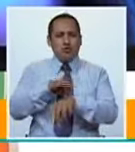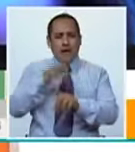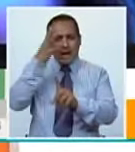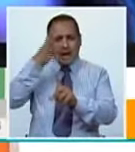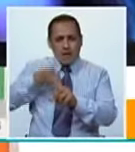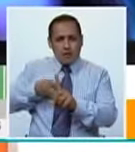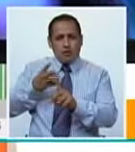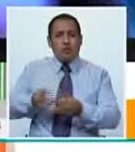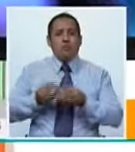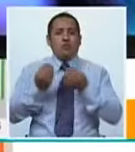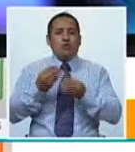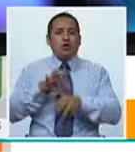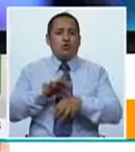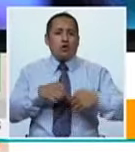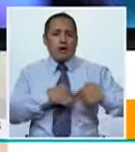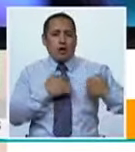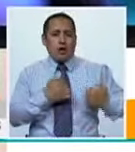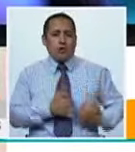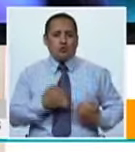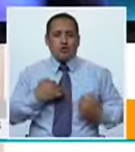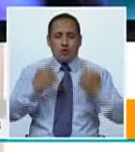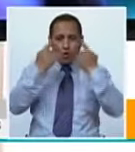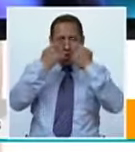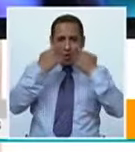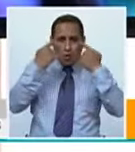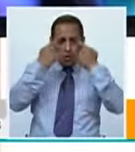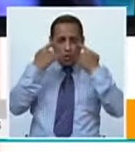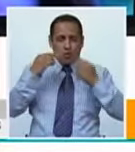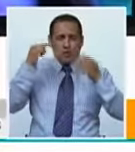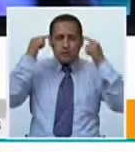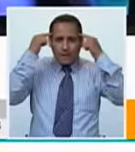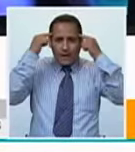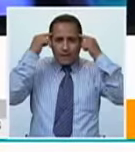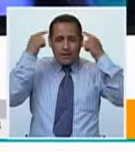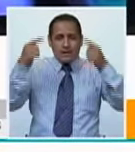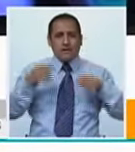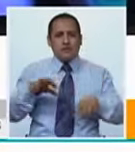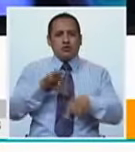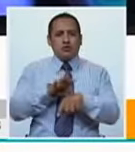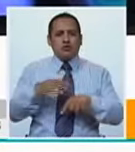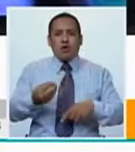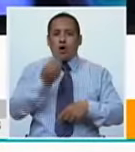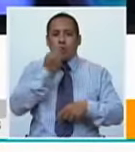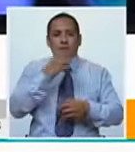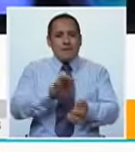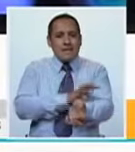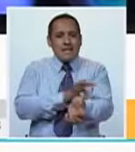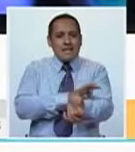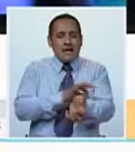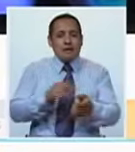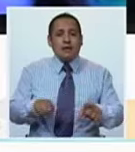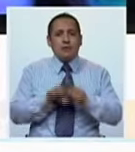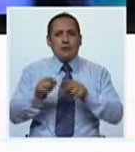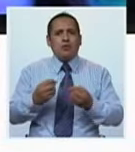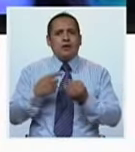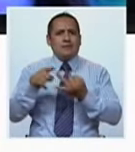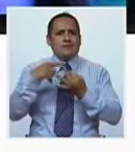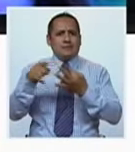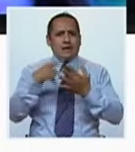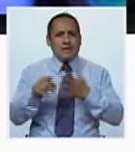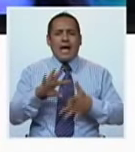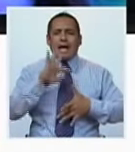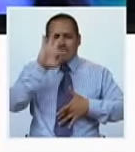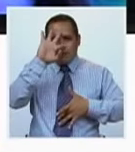Médicas, de repente, pues por el cardiólogo, por el oftalmólogo, por el neurólogo, por el endocrinólogo, porque hay ciertas